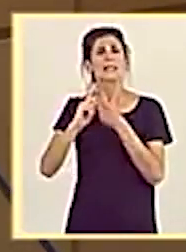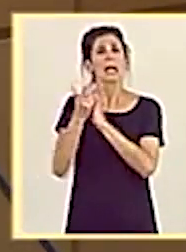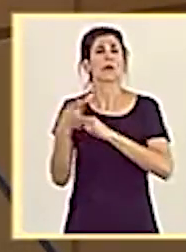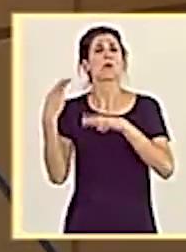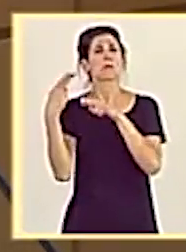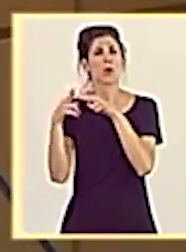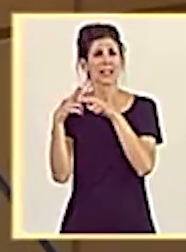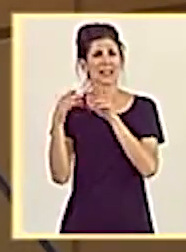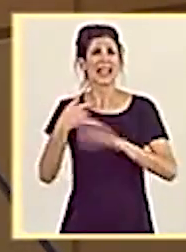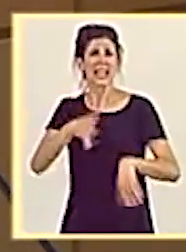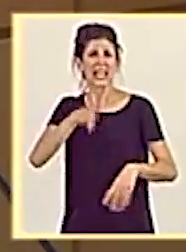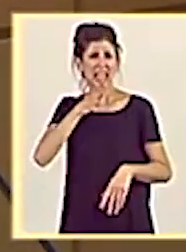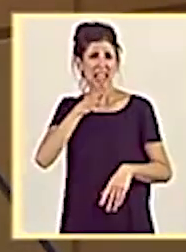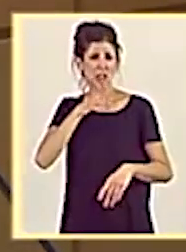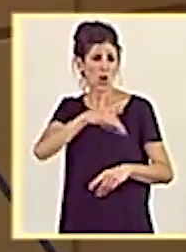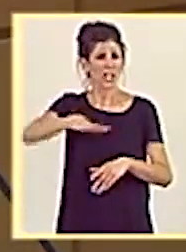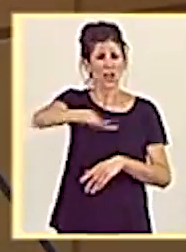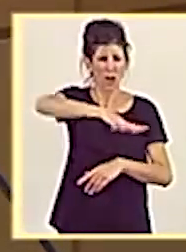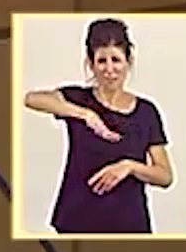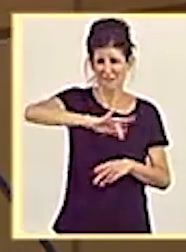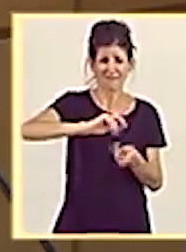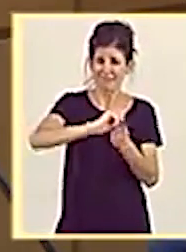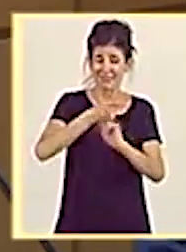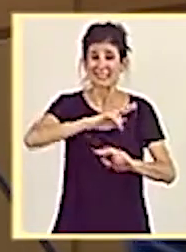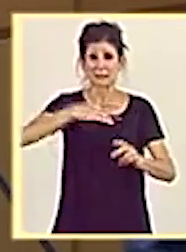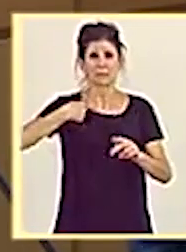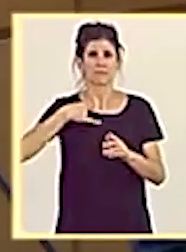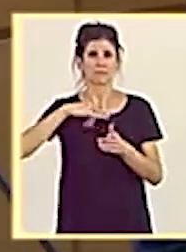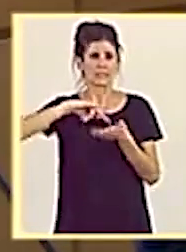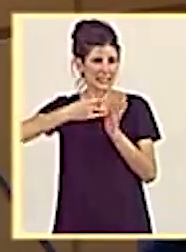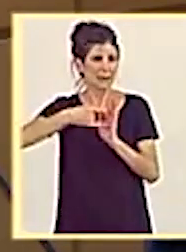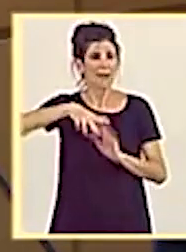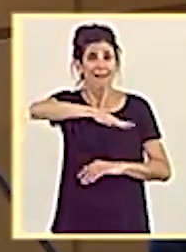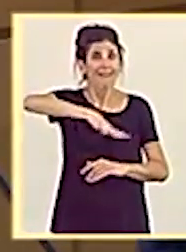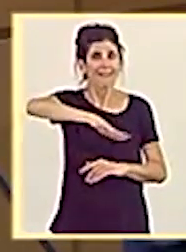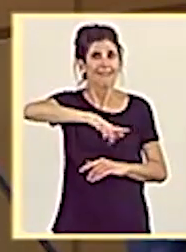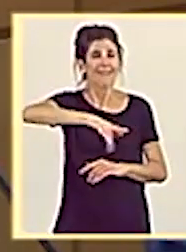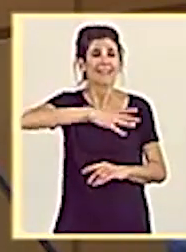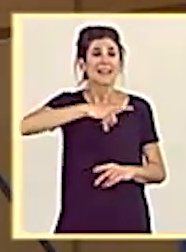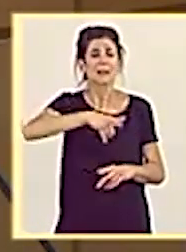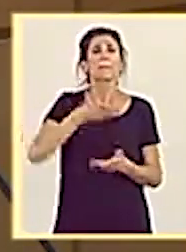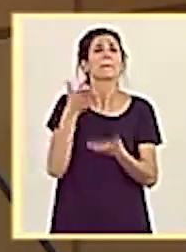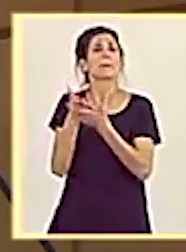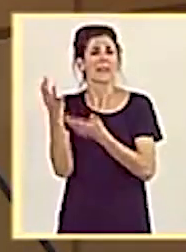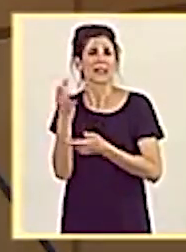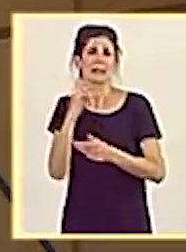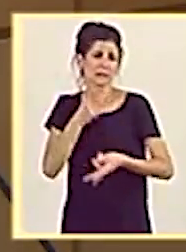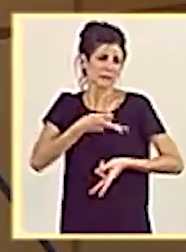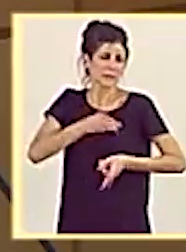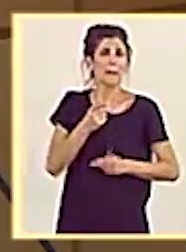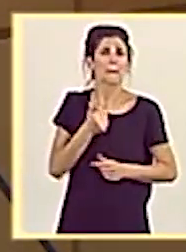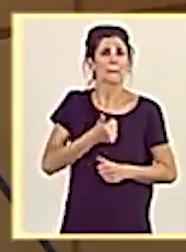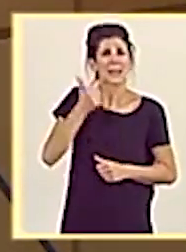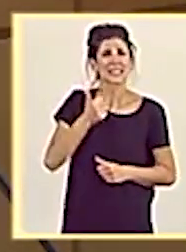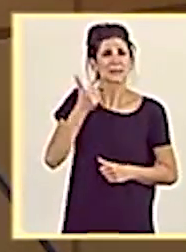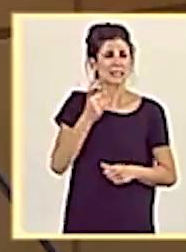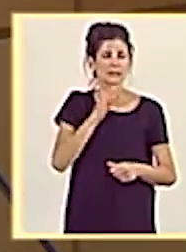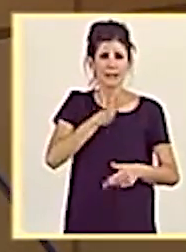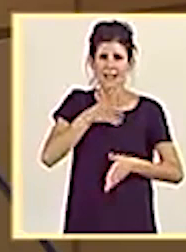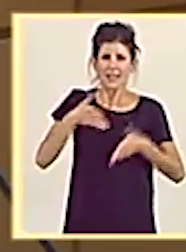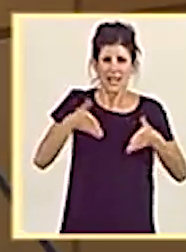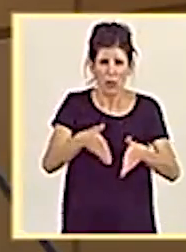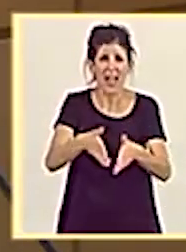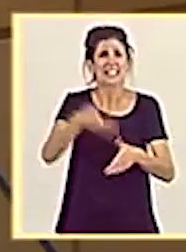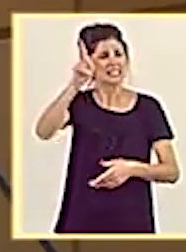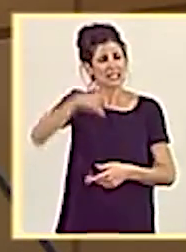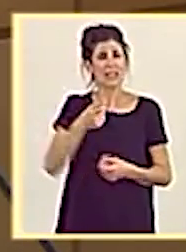hidrológica de la cuenca. Una política que, en primer lugar, lo que pedimos es que permita una mayor aportación de caudales y, por